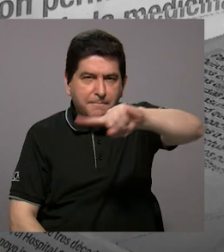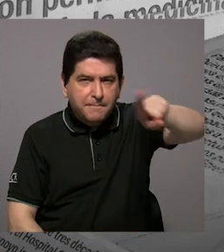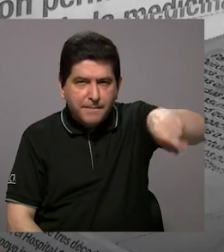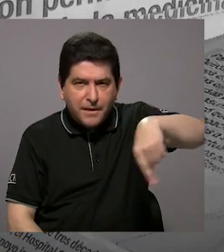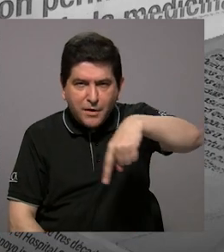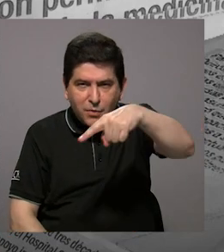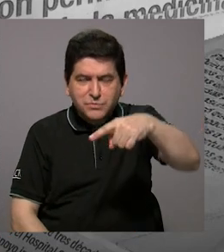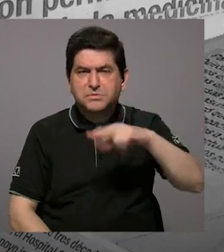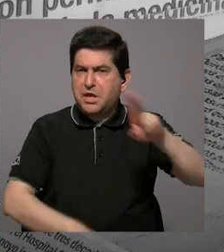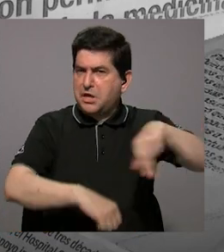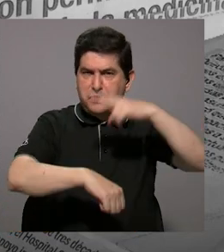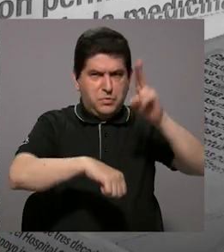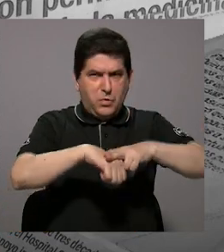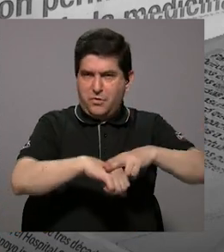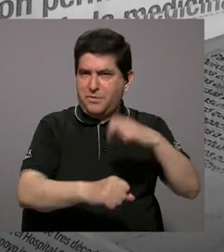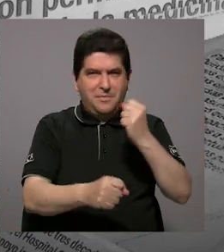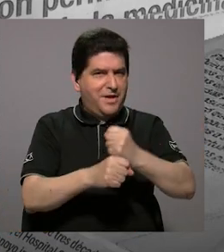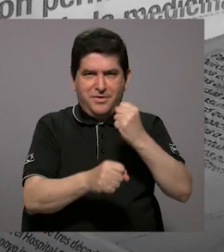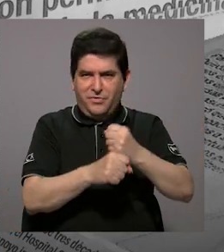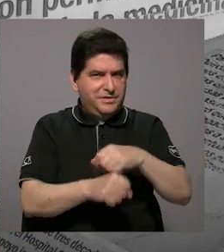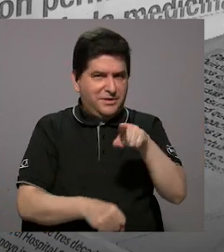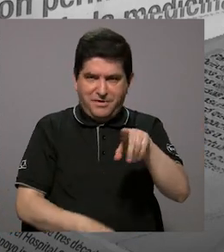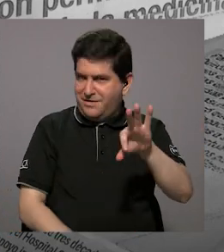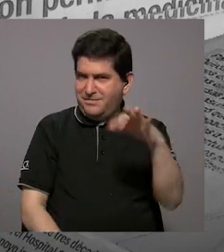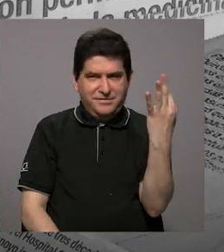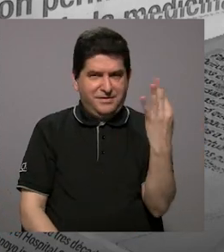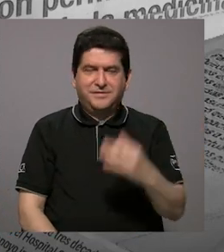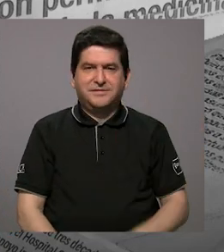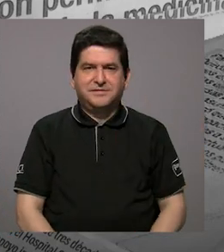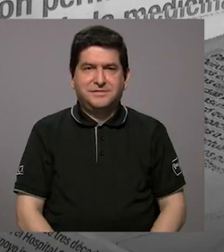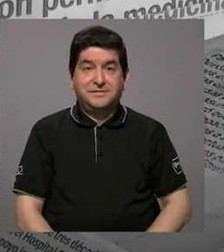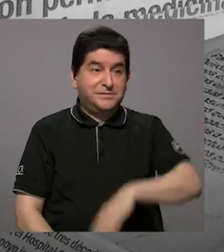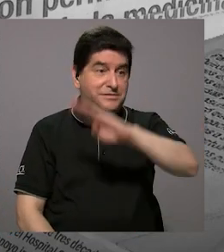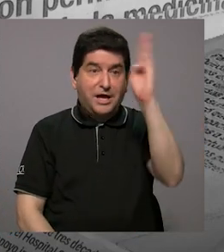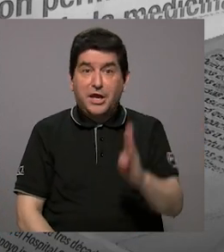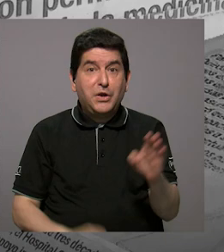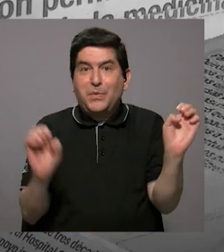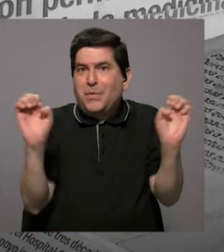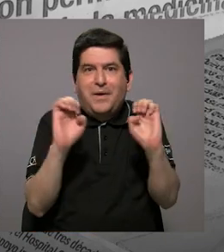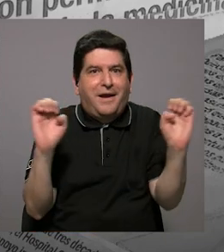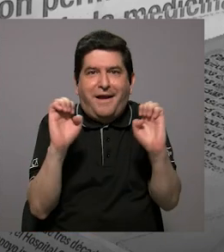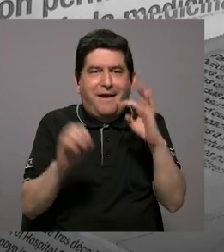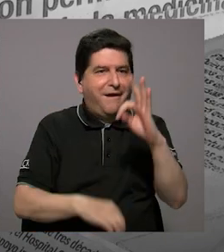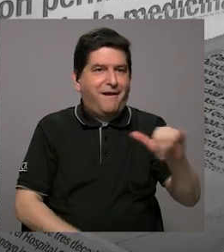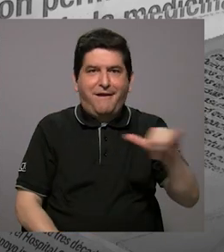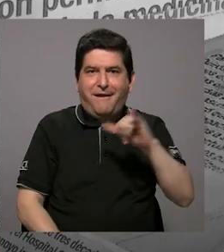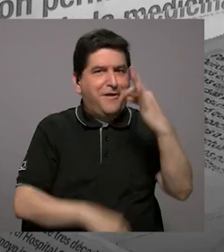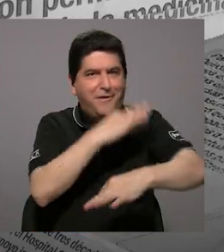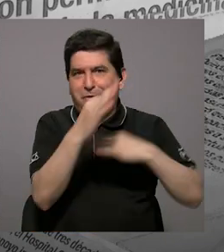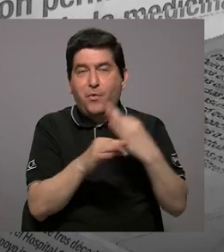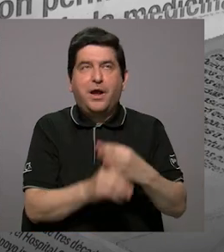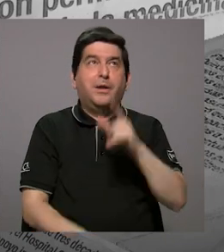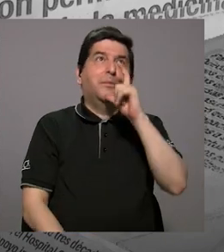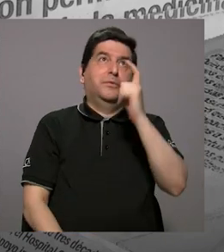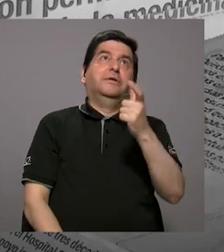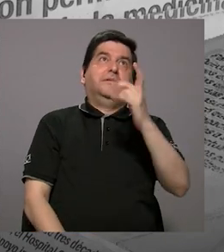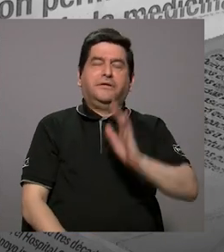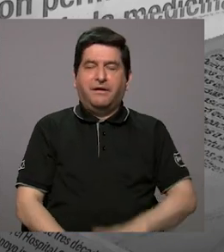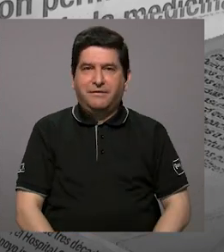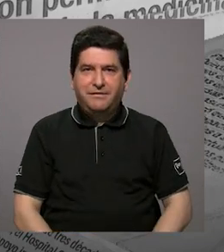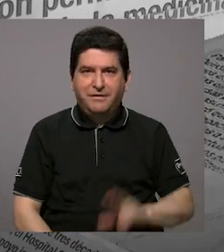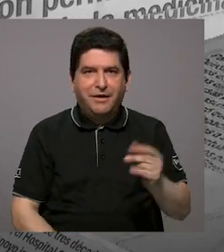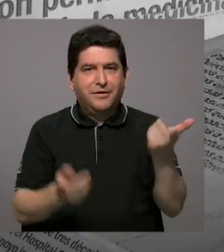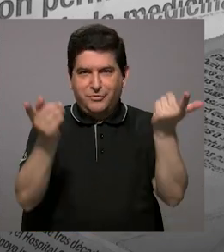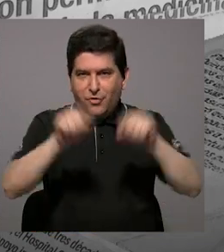Ustedes, pues normalmente no se trabaja así y además nunca hay unas emergencias de este tipo por dicha